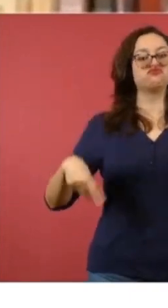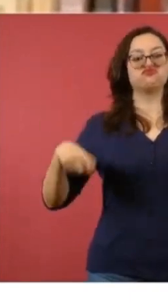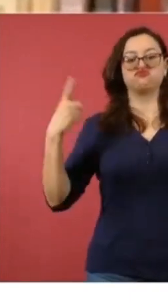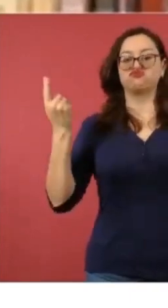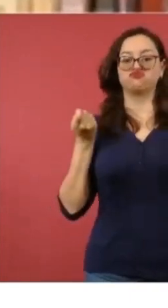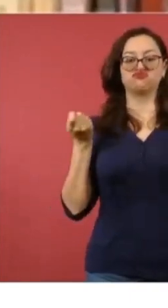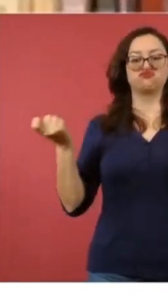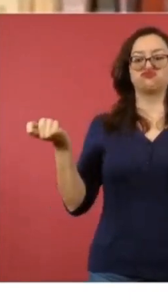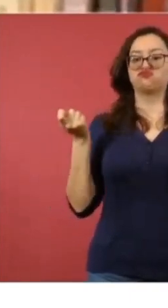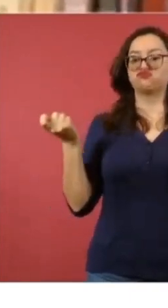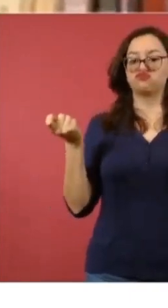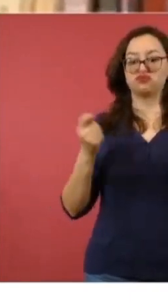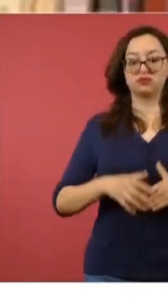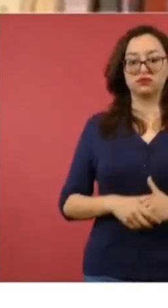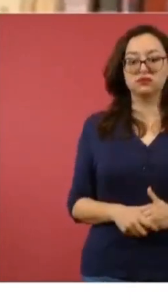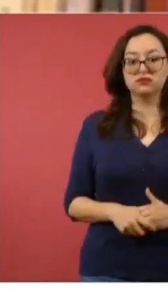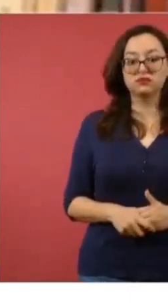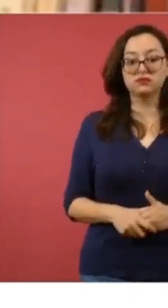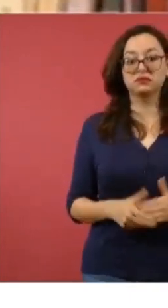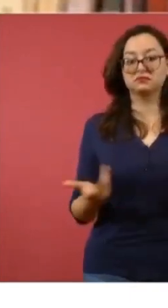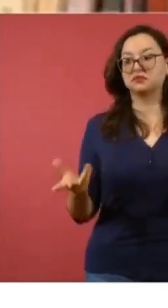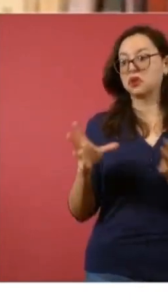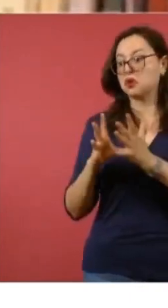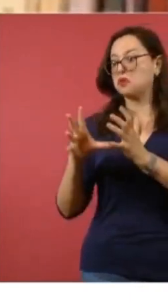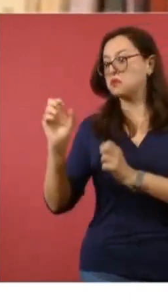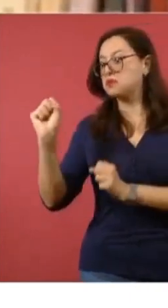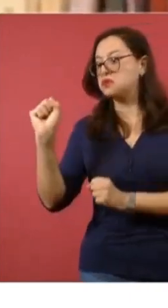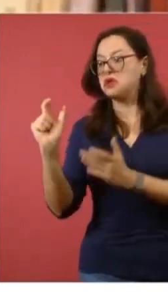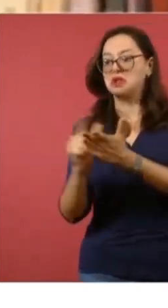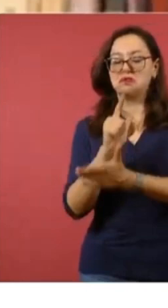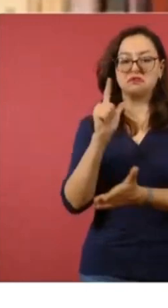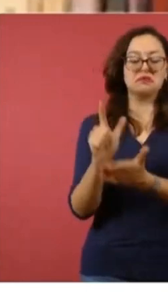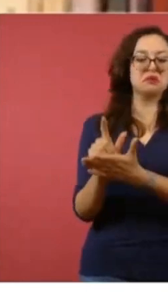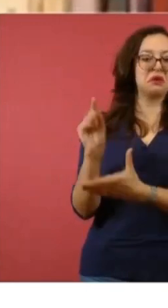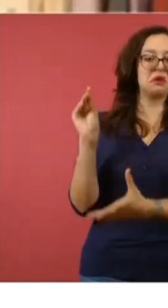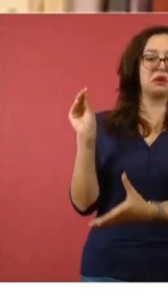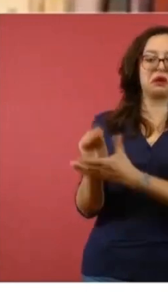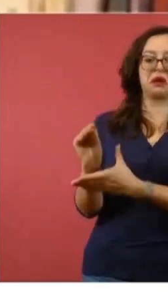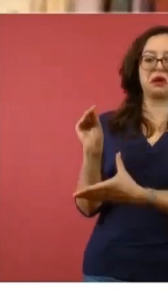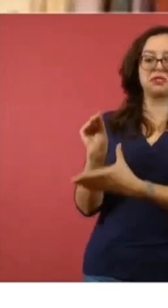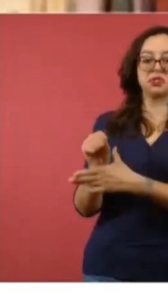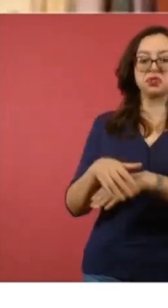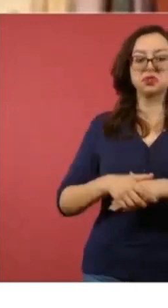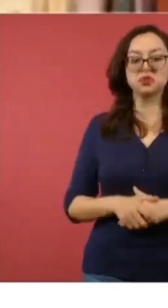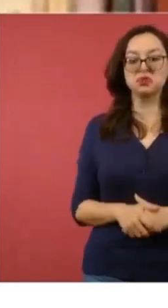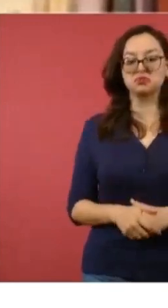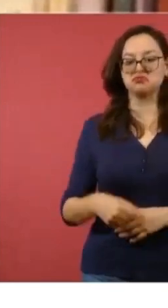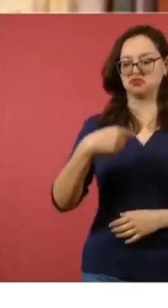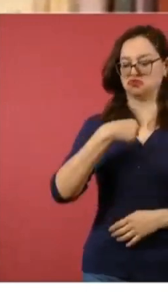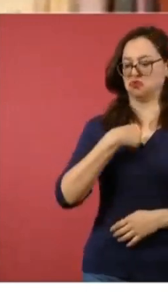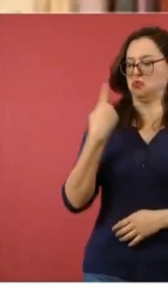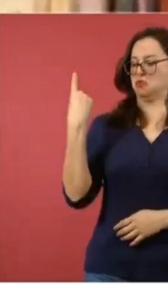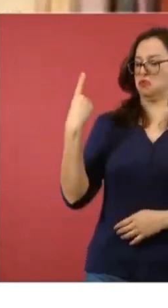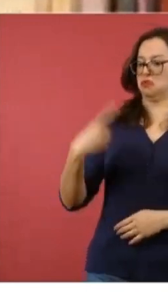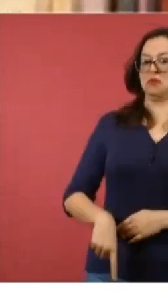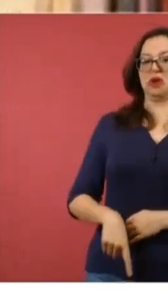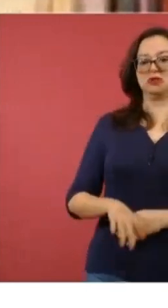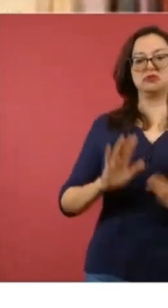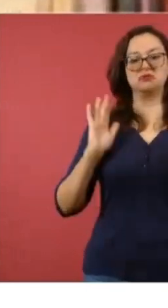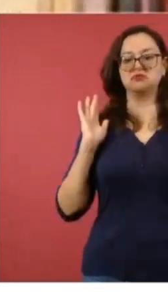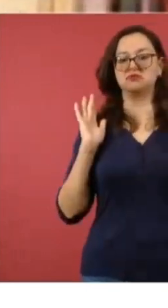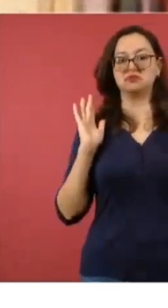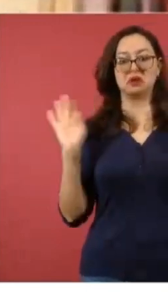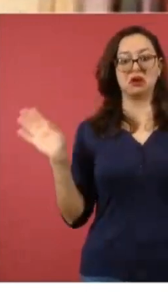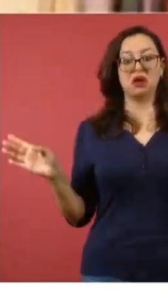No importa que la Constitución diga una cosa o que la ley diga otra cosa. Se hace lo que yo diga y se acaba esto.